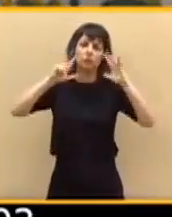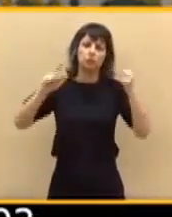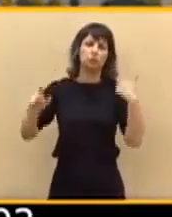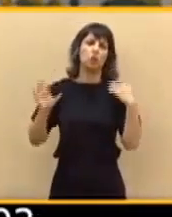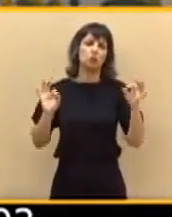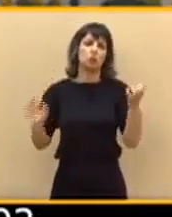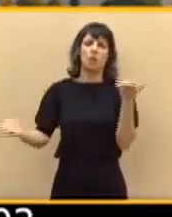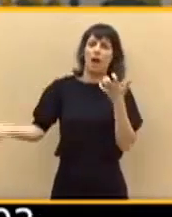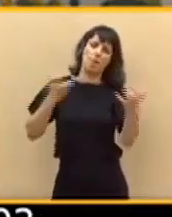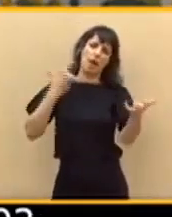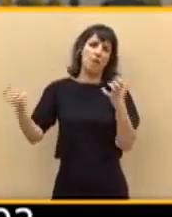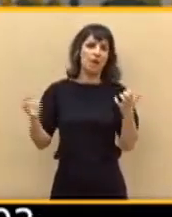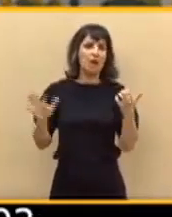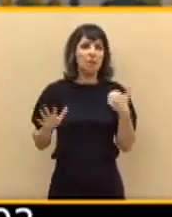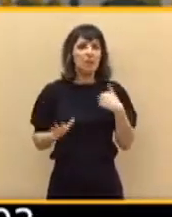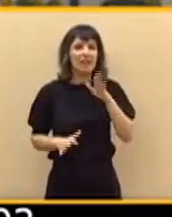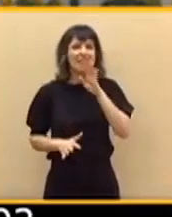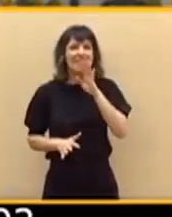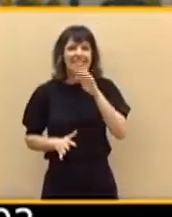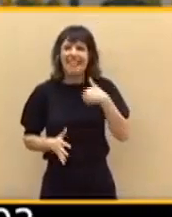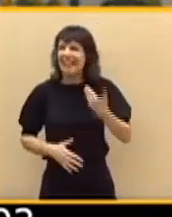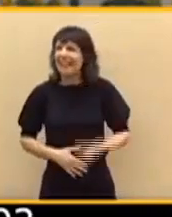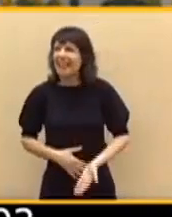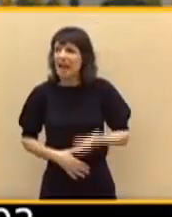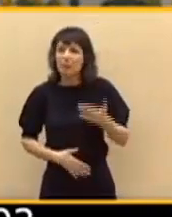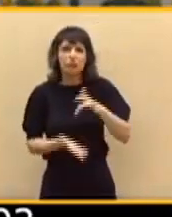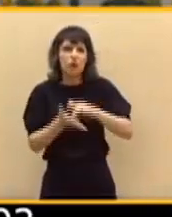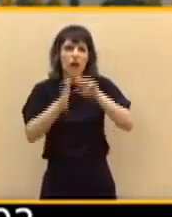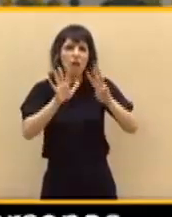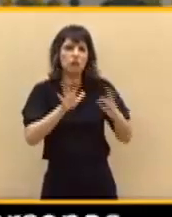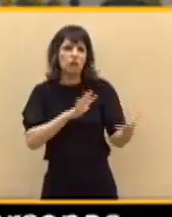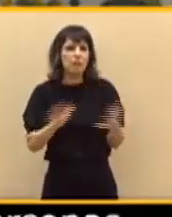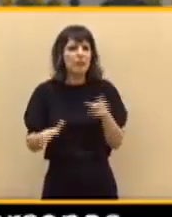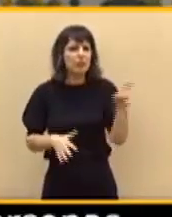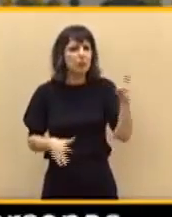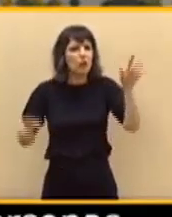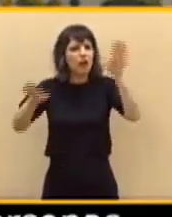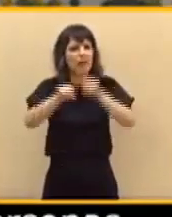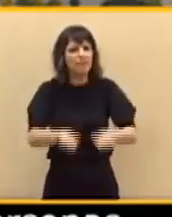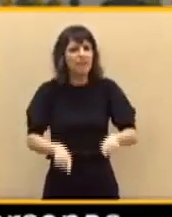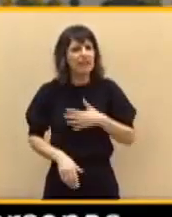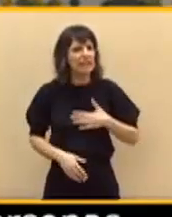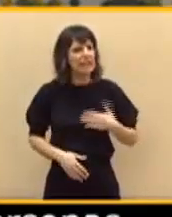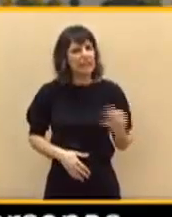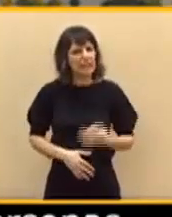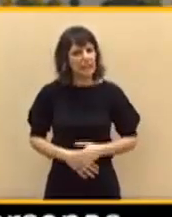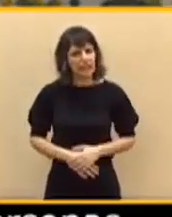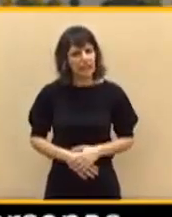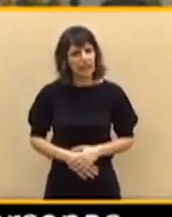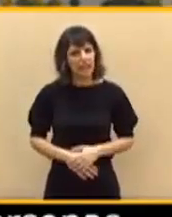señor Iglesias, ¿qué es eso tan grave que ocurrió el 8 de marzo que ustedes quieren tapar? ¿Qué es eso tan grave